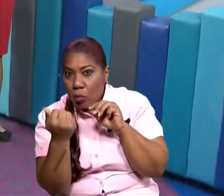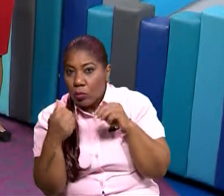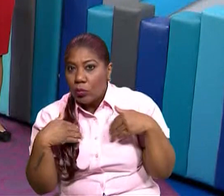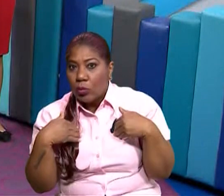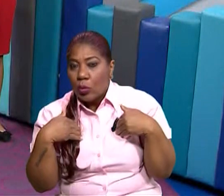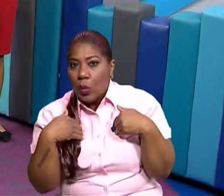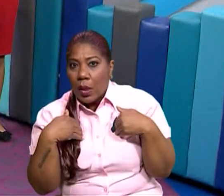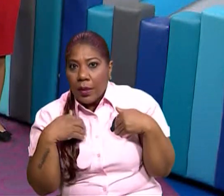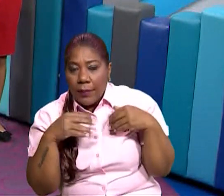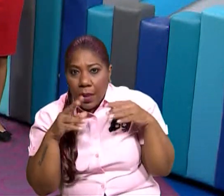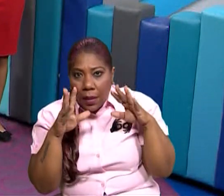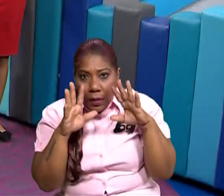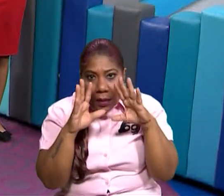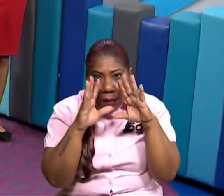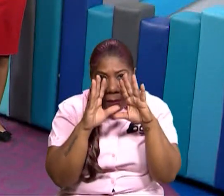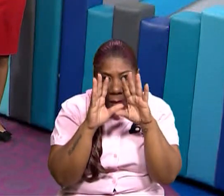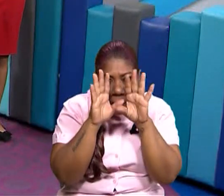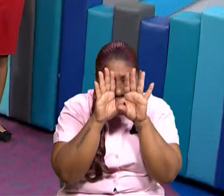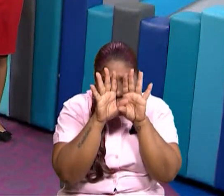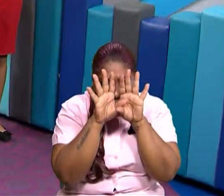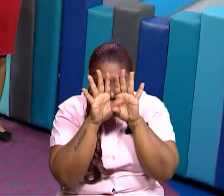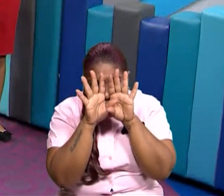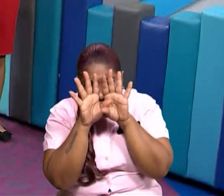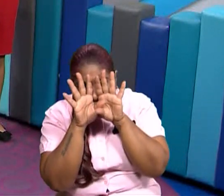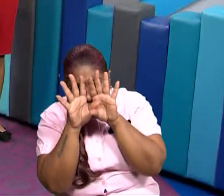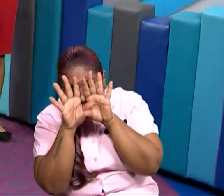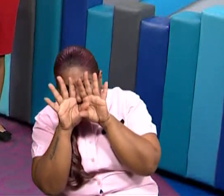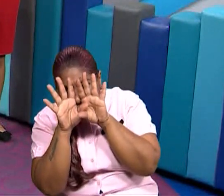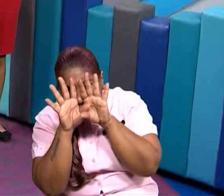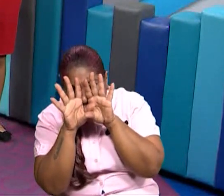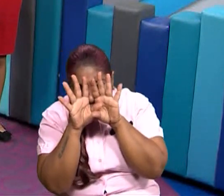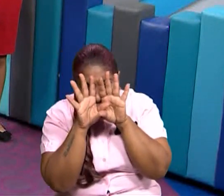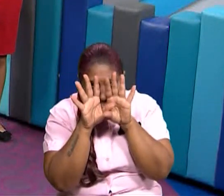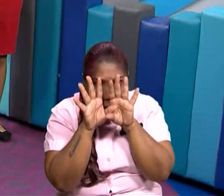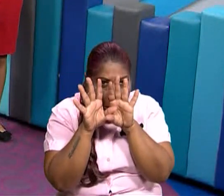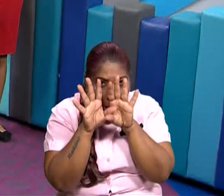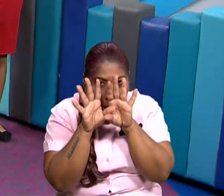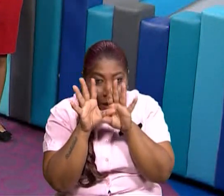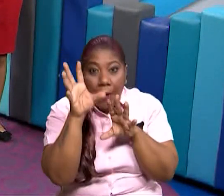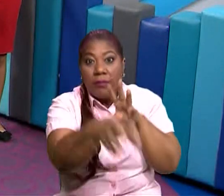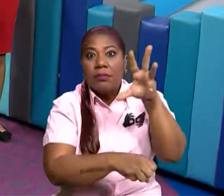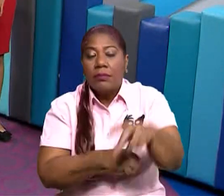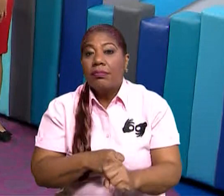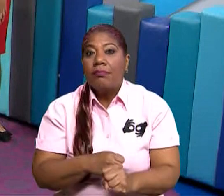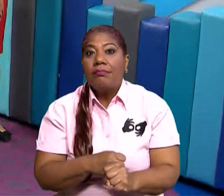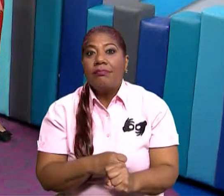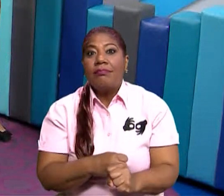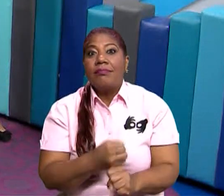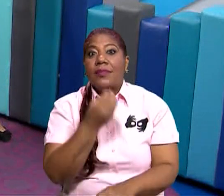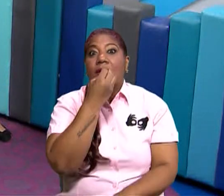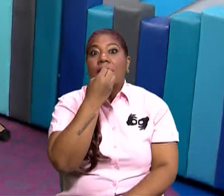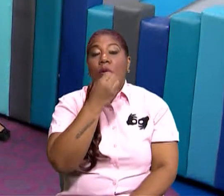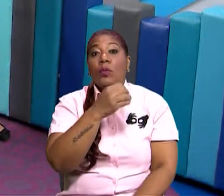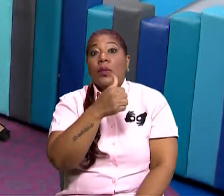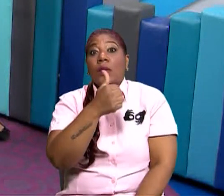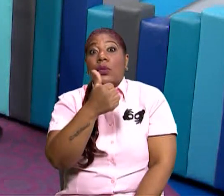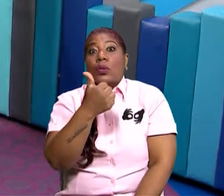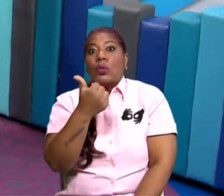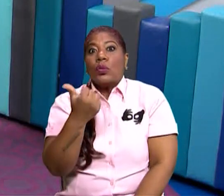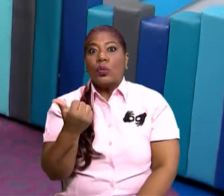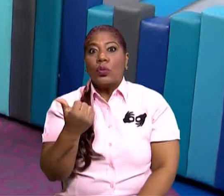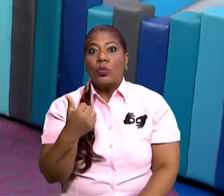es que en esta zona, maestra, es más oscura las cosas. Más oscura que la anterior. Prácticamente en ese momento, maestra, es donde nosotros